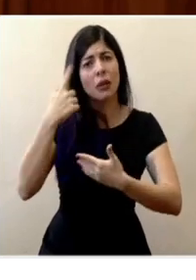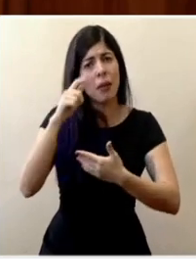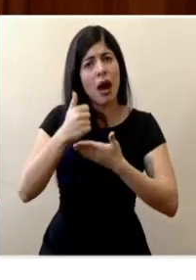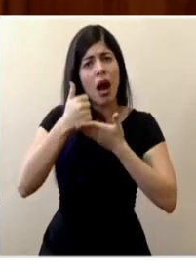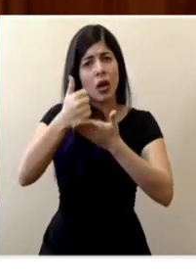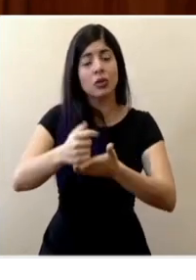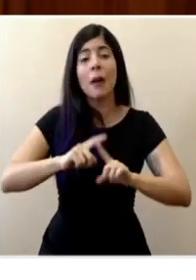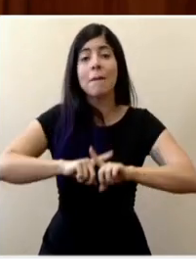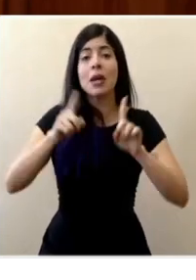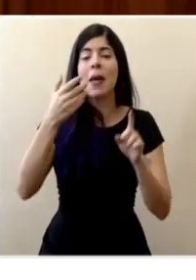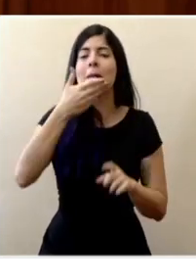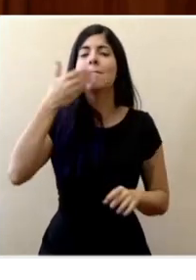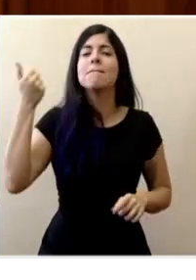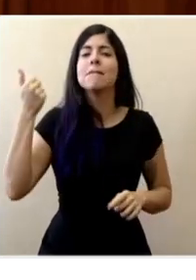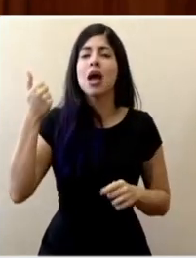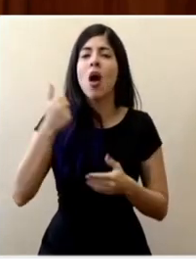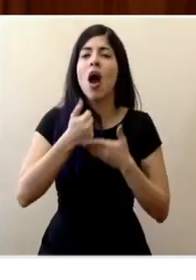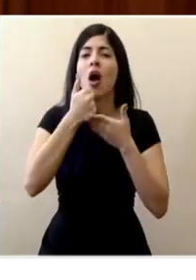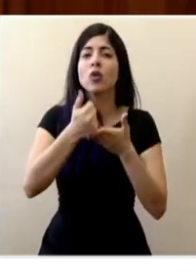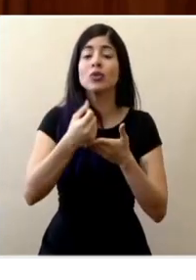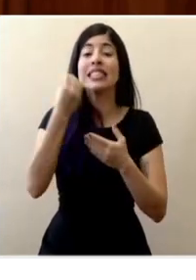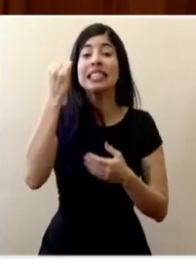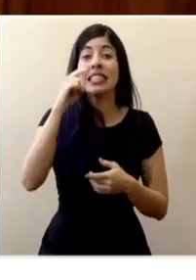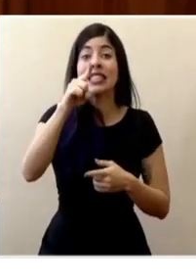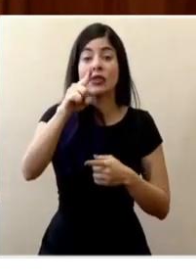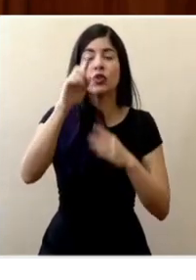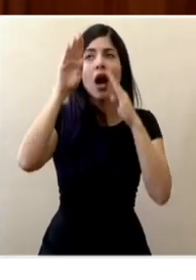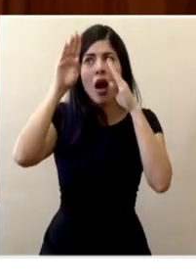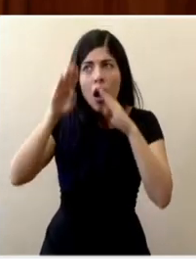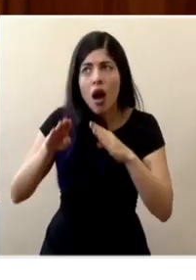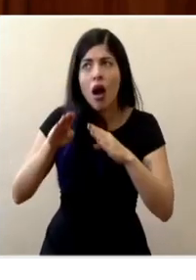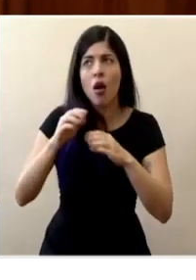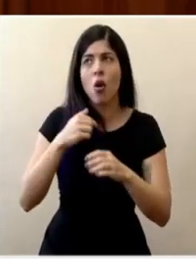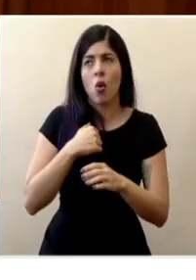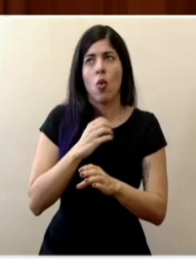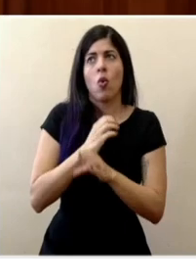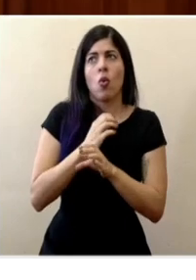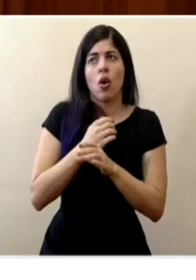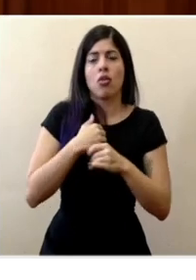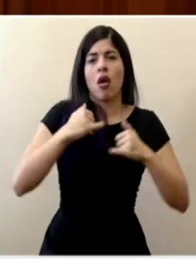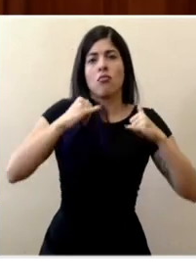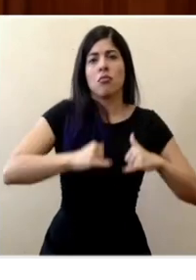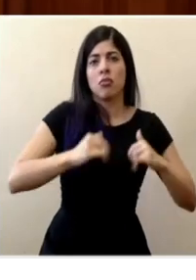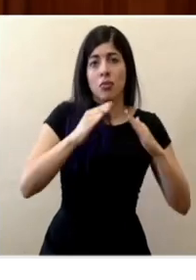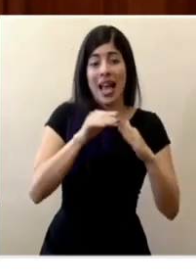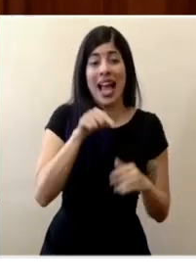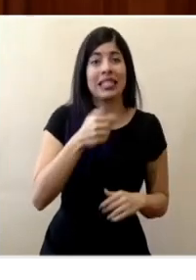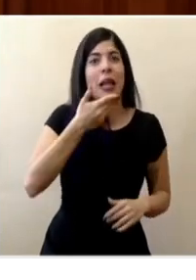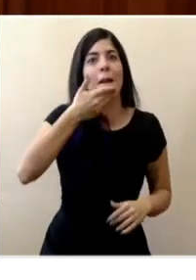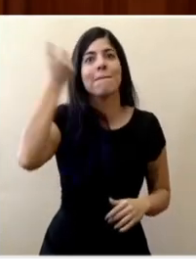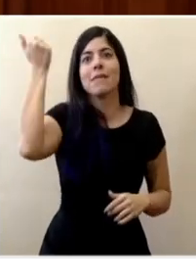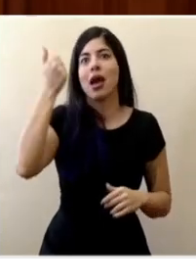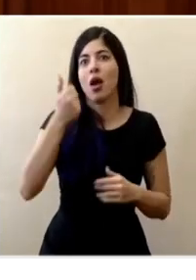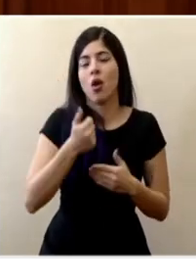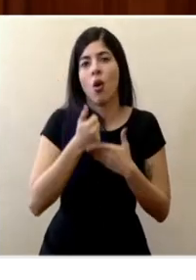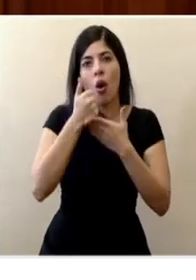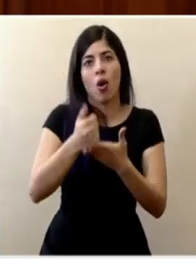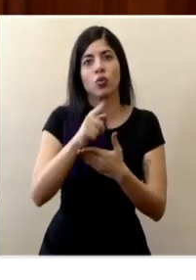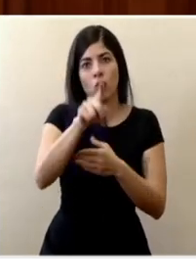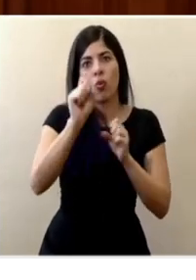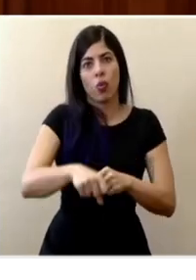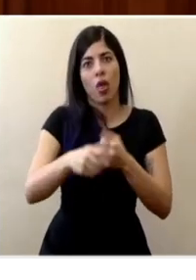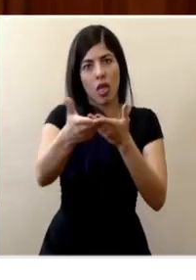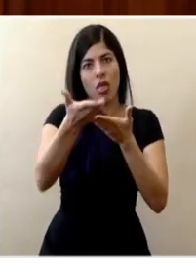Pero el mejor grano de arena es hacer caso, es cuidarse, es quedarse en casa. Ese es el mejor grano de arena que ustedes pueden